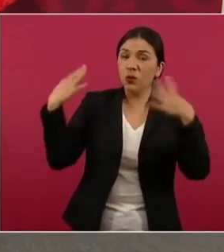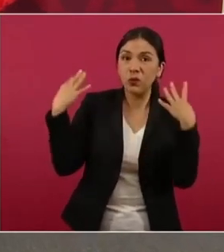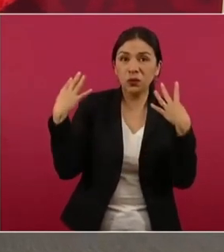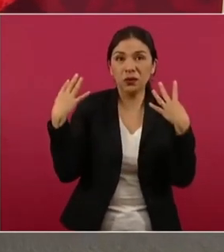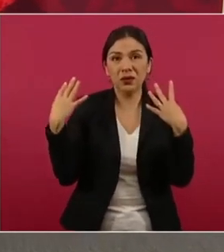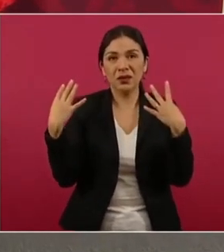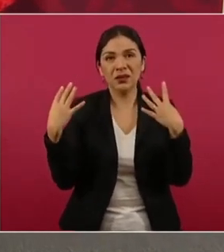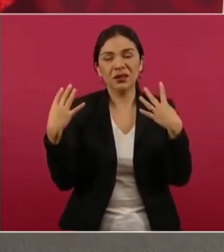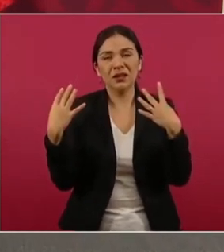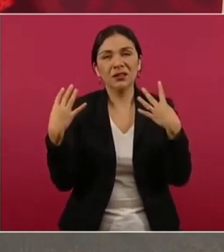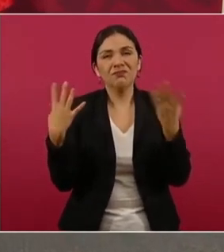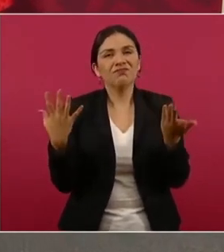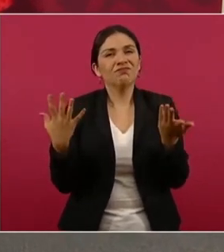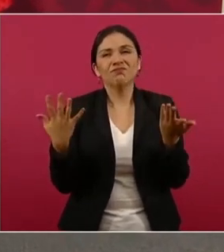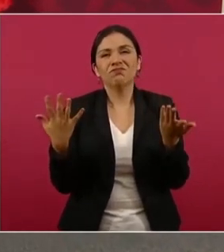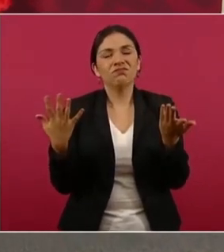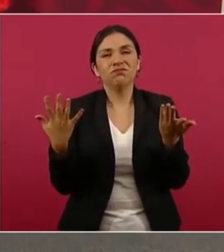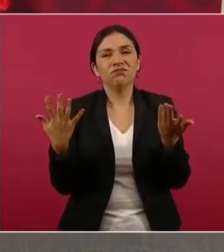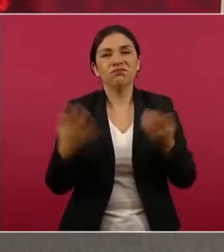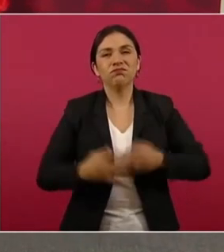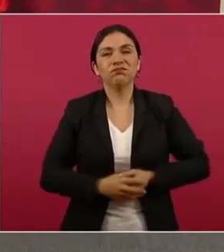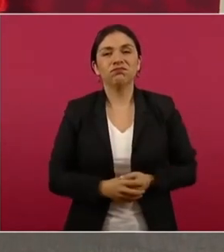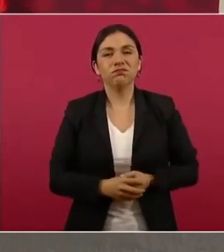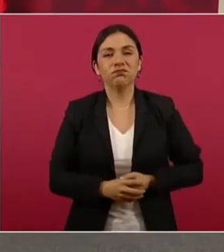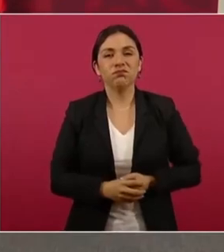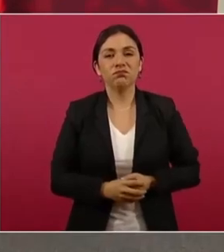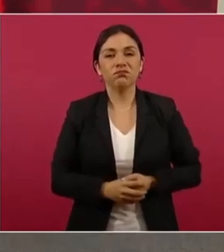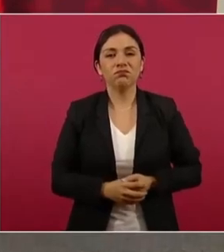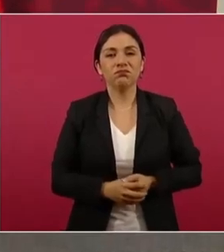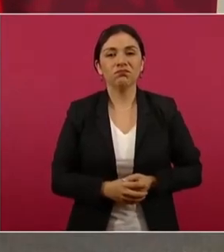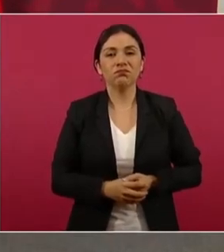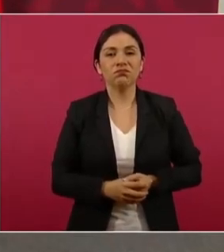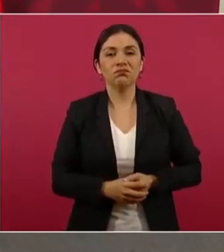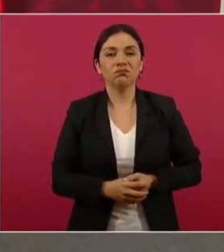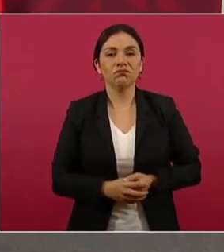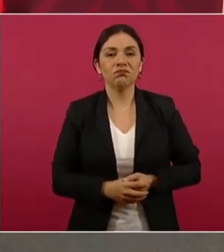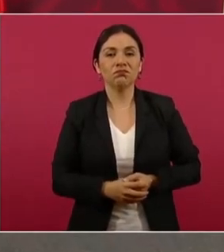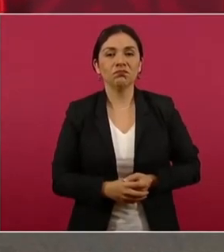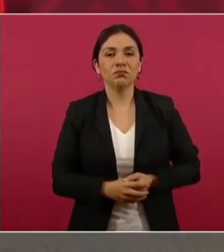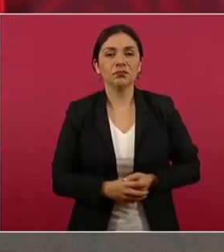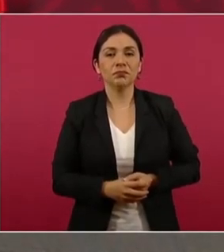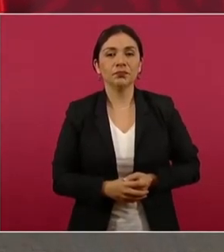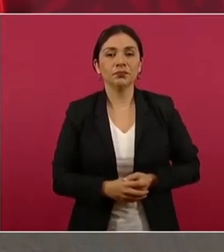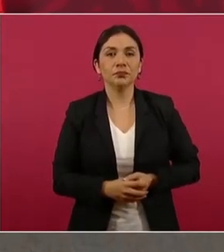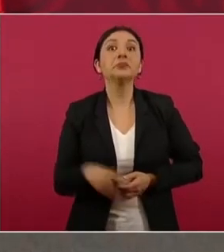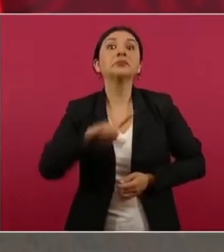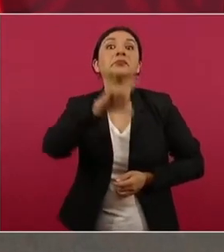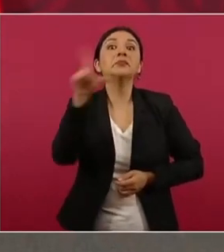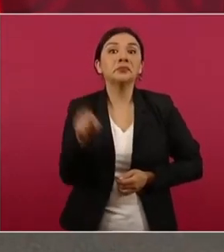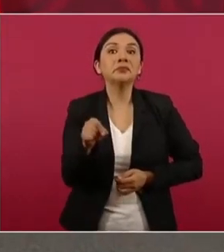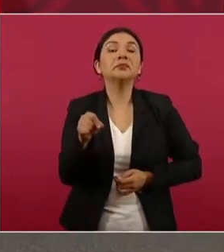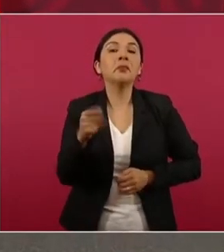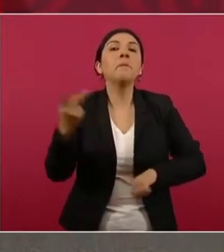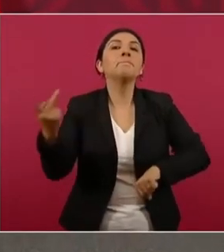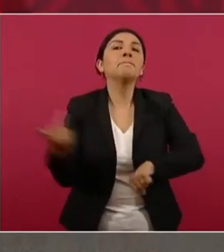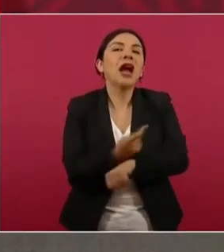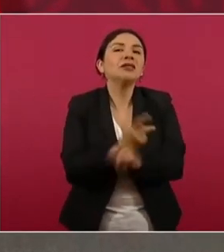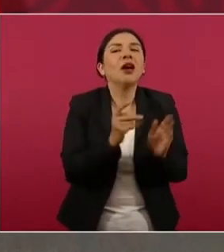ya sabemos lo que pasó después.